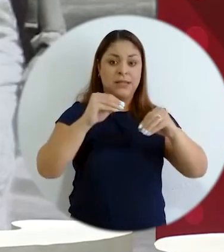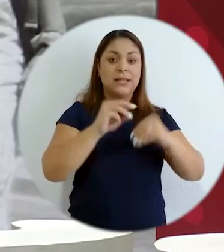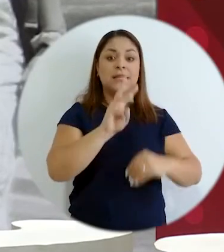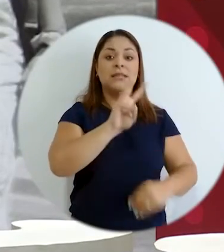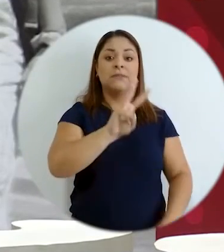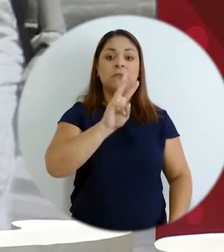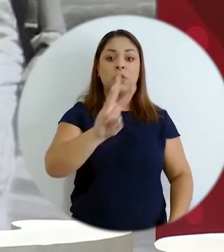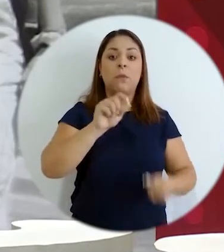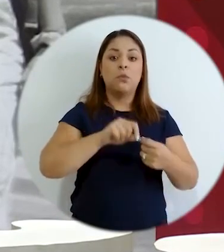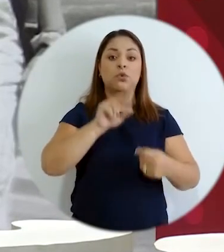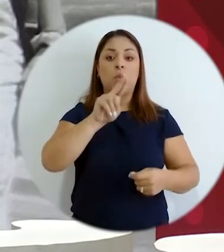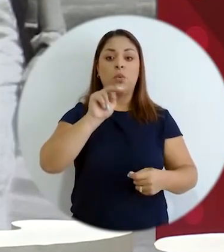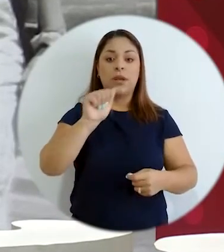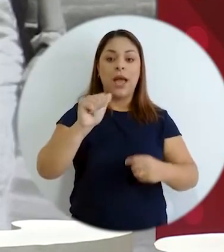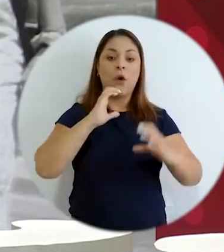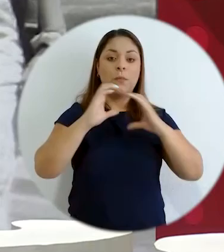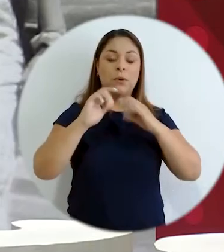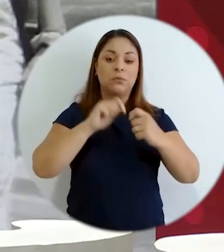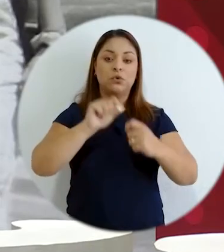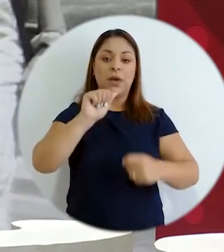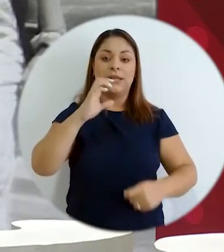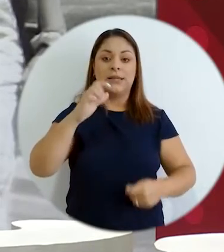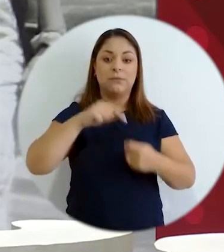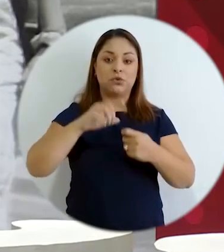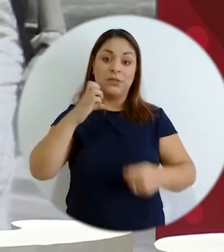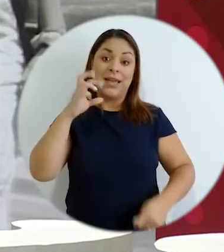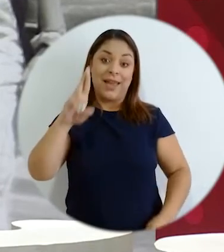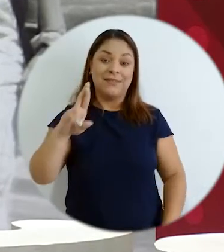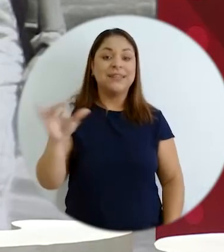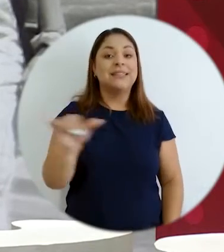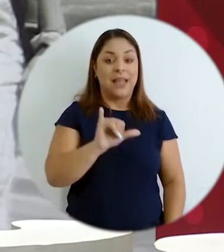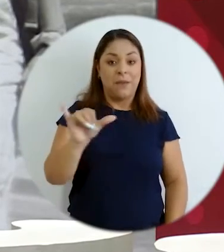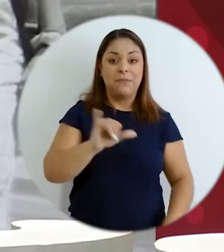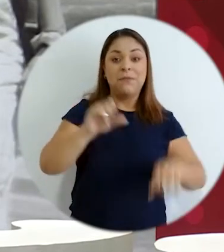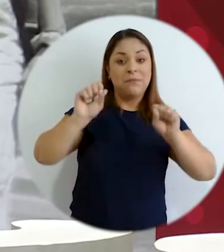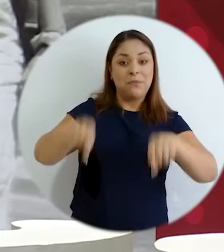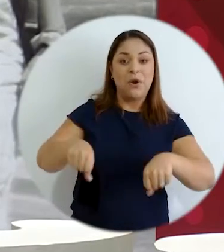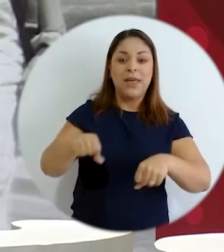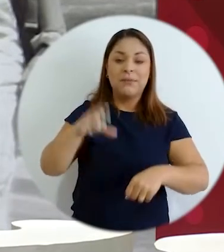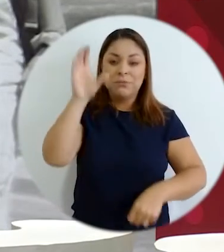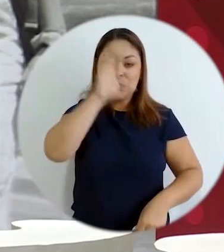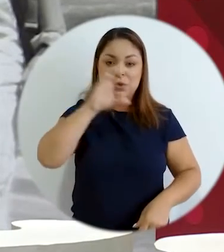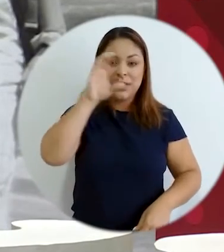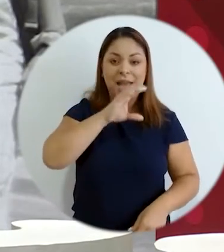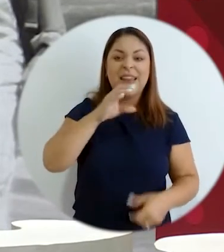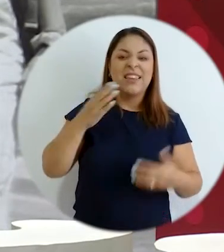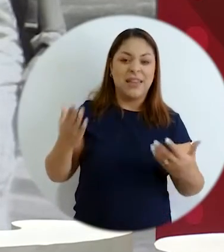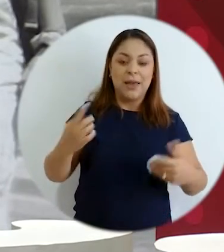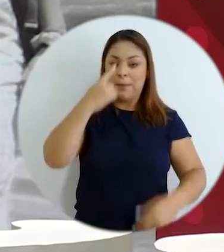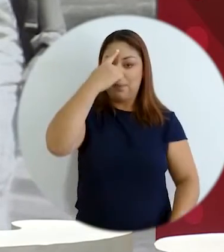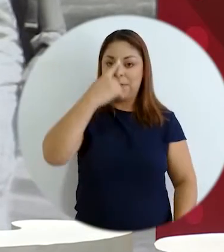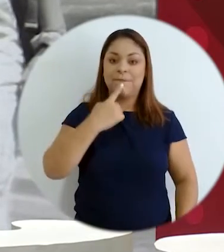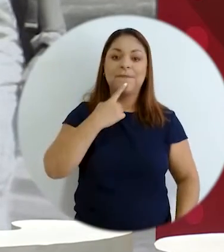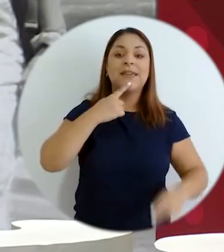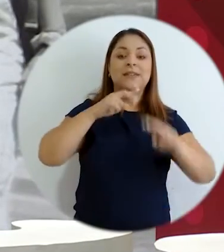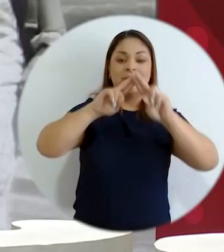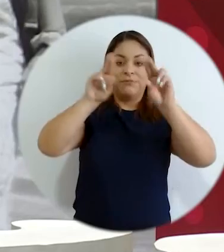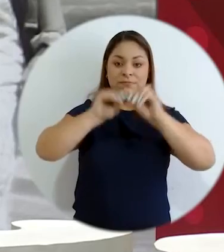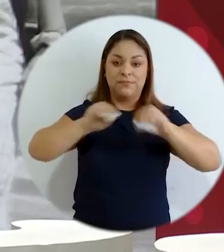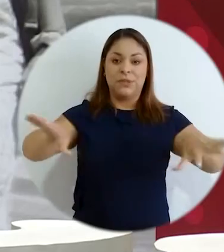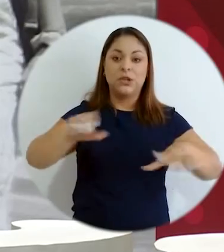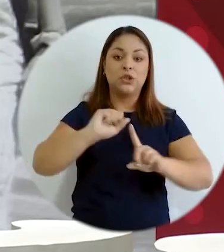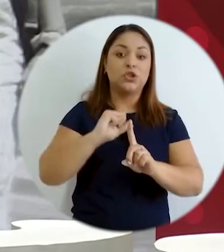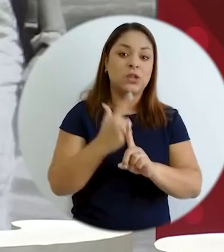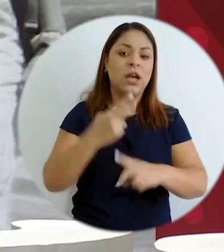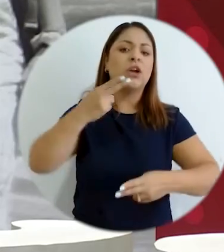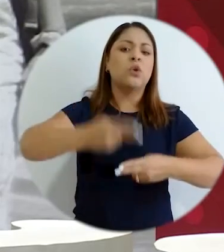temas en www.unacomunica.una.ac.cr también nos puede ubicar en nuestros perfiles